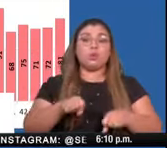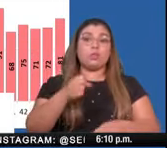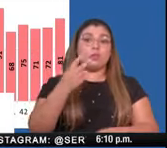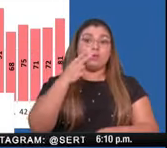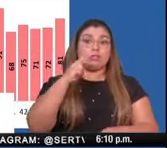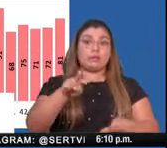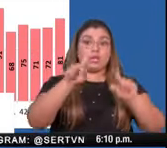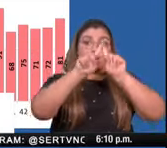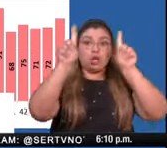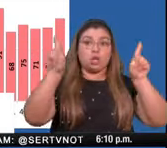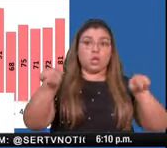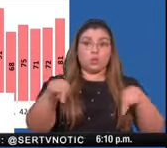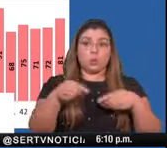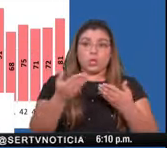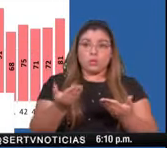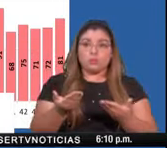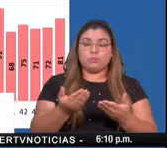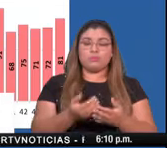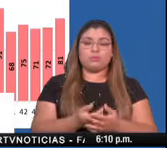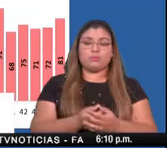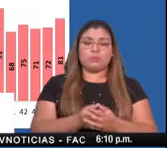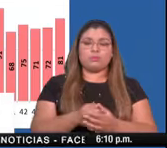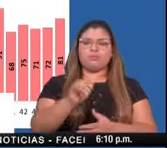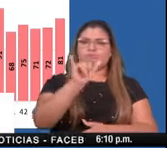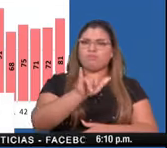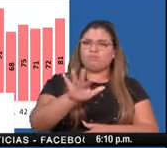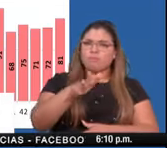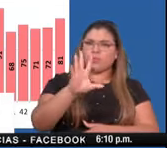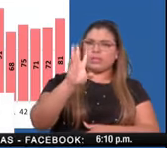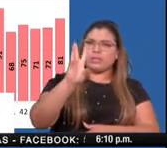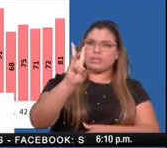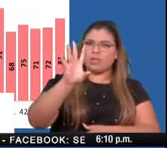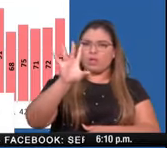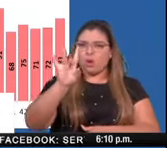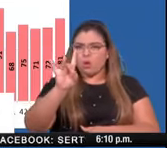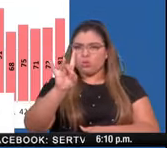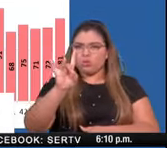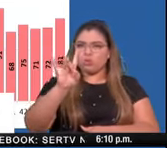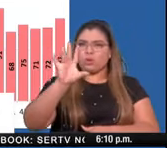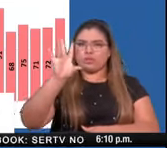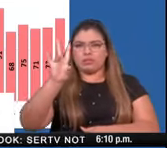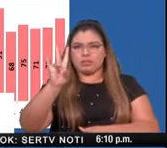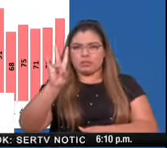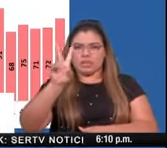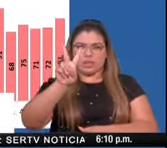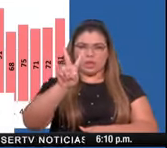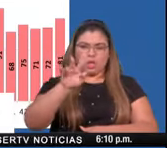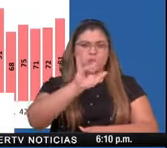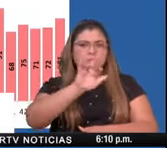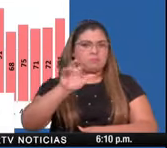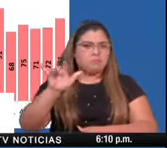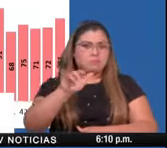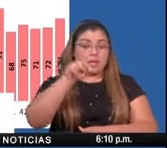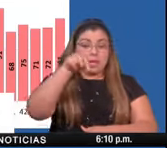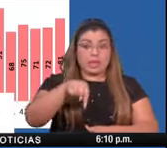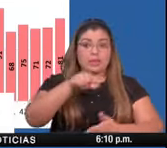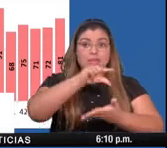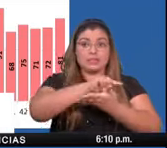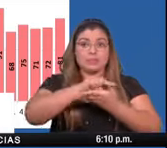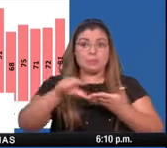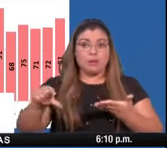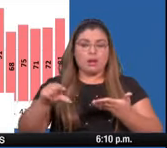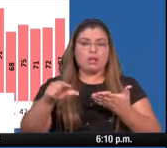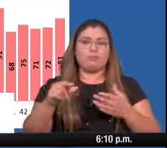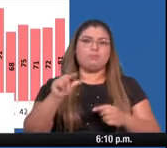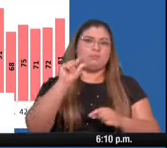se habían mantenido entre 68 a 72 y esta semana pues hemos